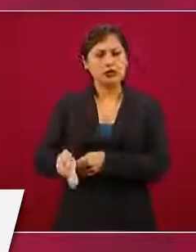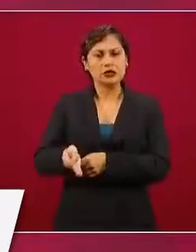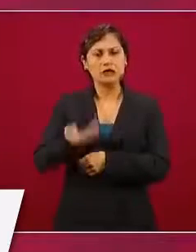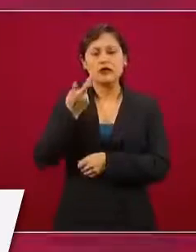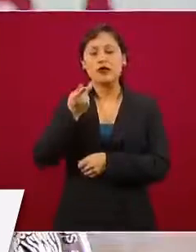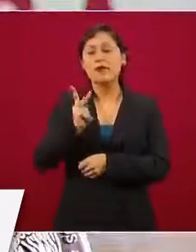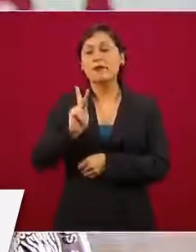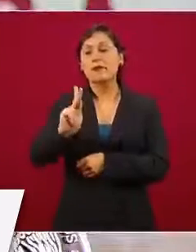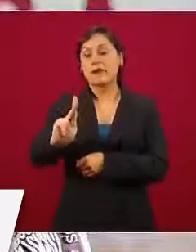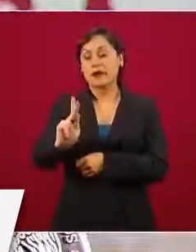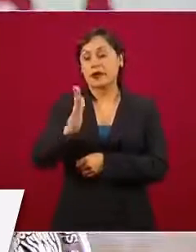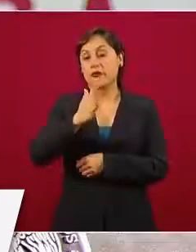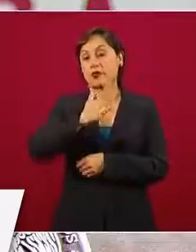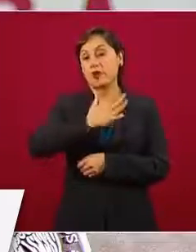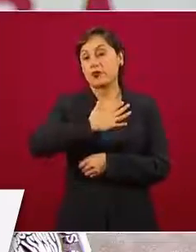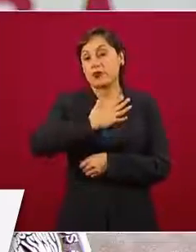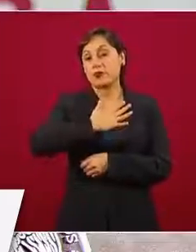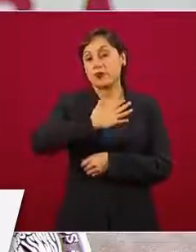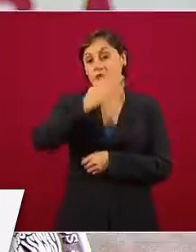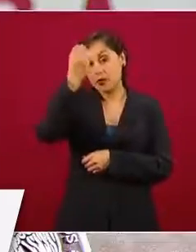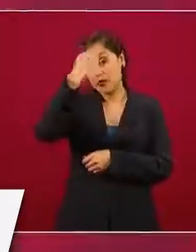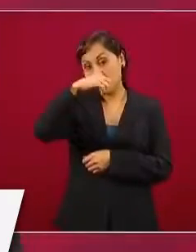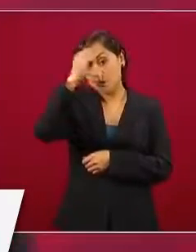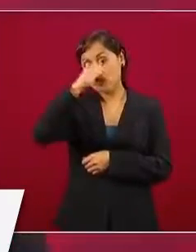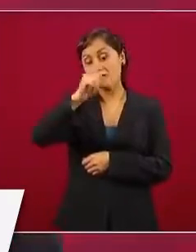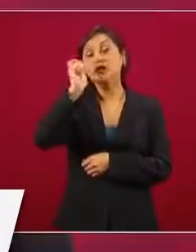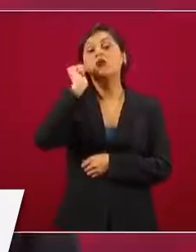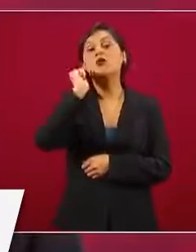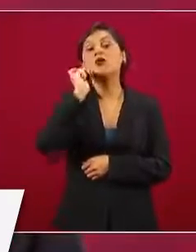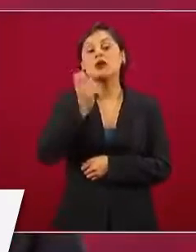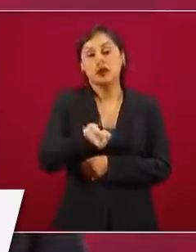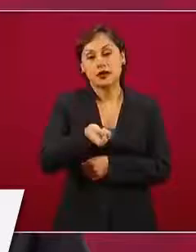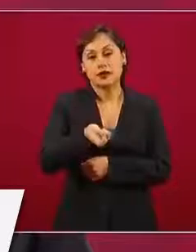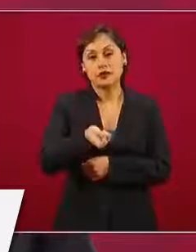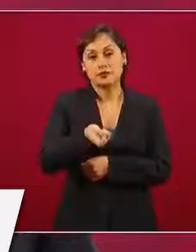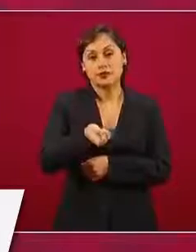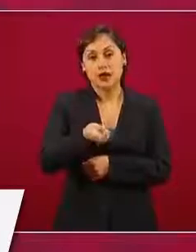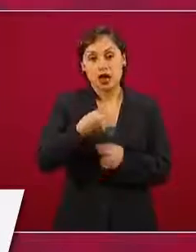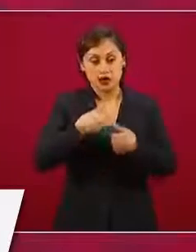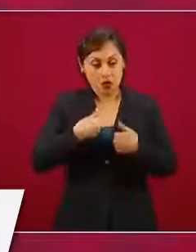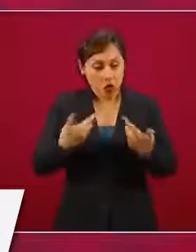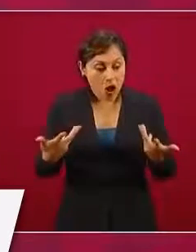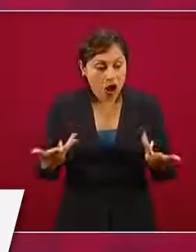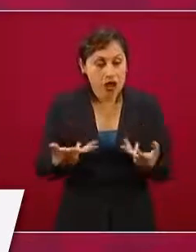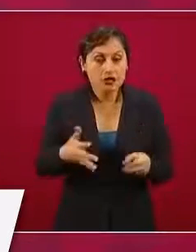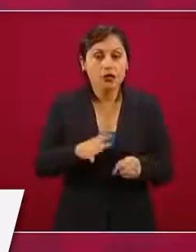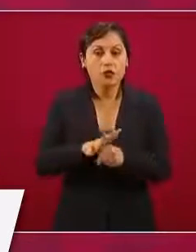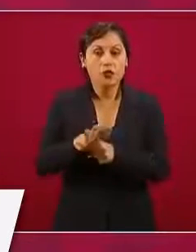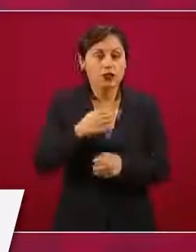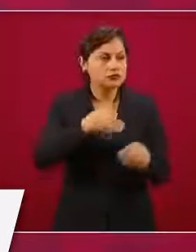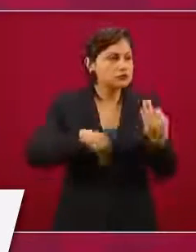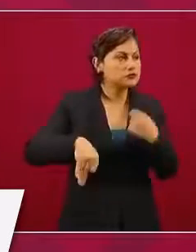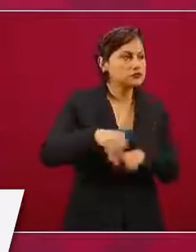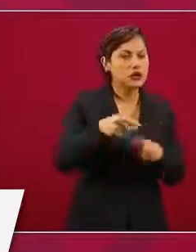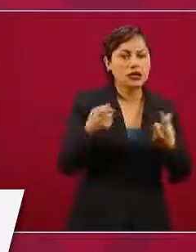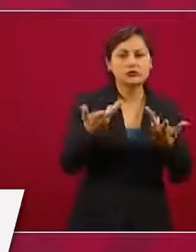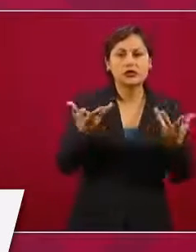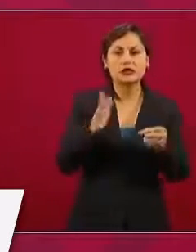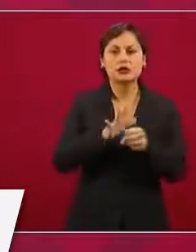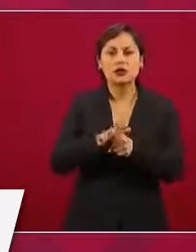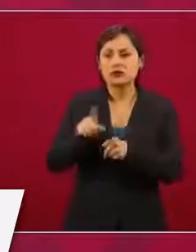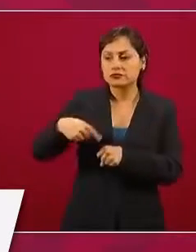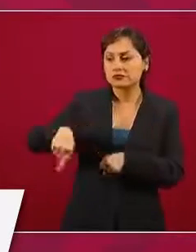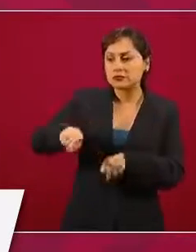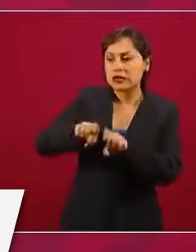determina el comportamiento que debemos de seguir son las recomendaciones de los